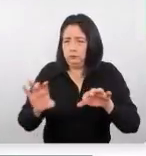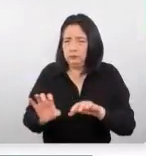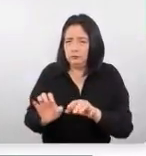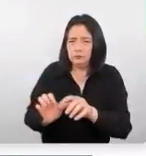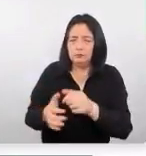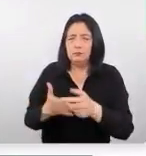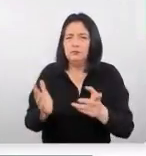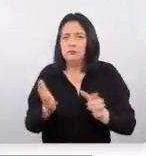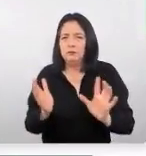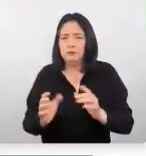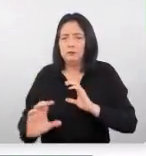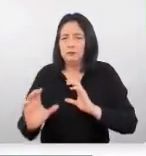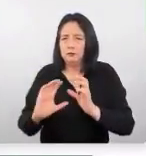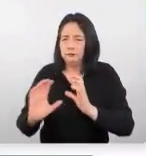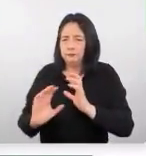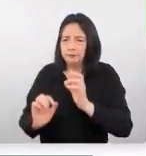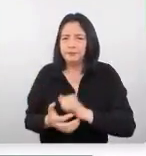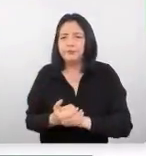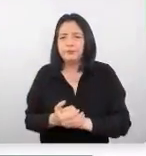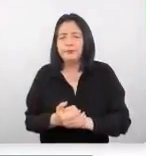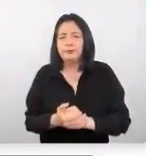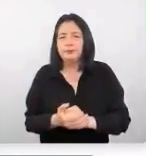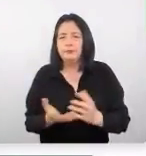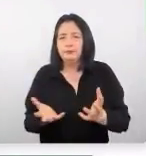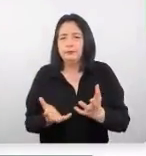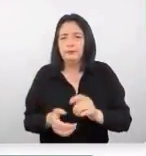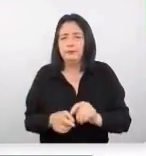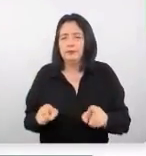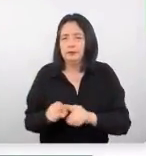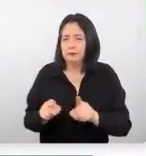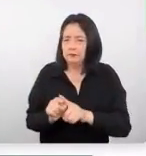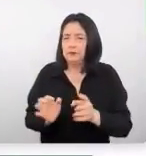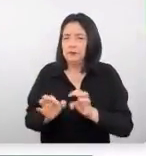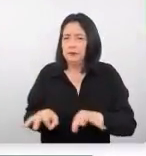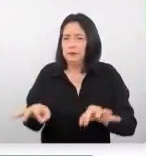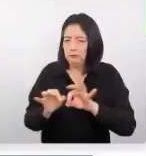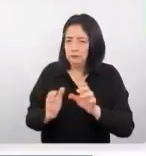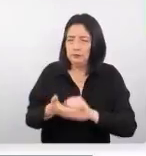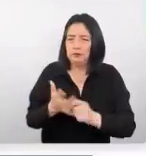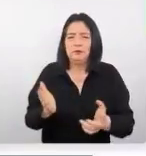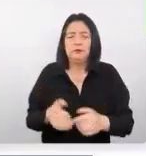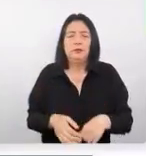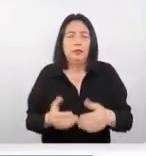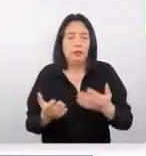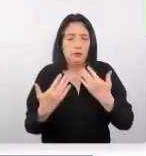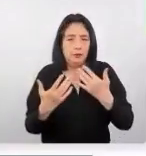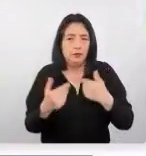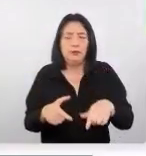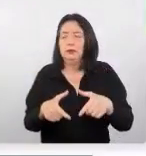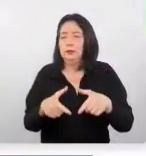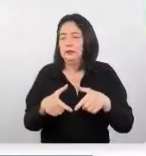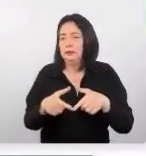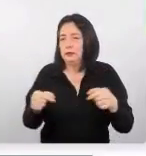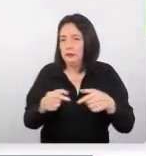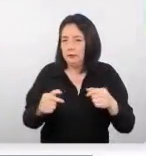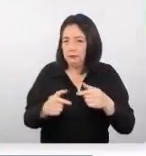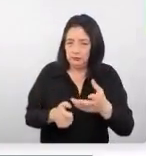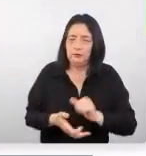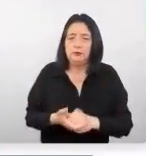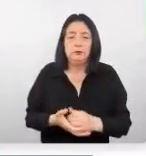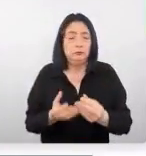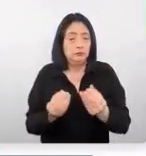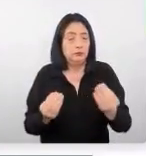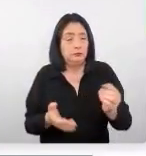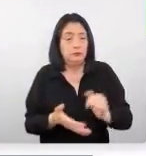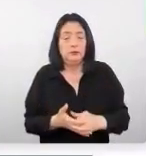en nuestra comunicación también es interesante la opción al japonés de hecho muchas